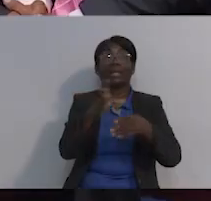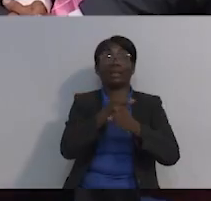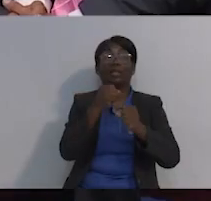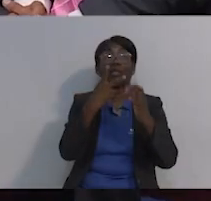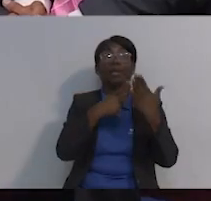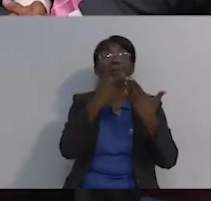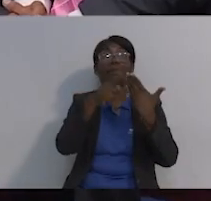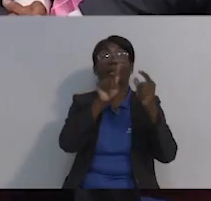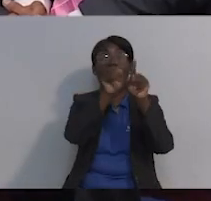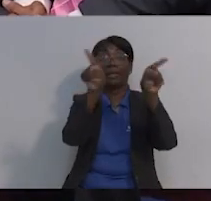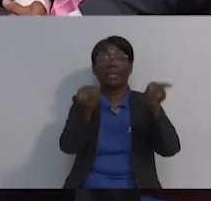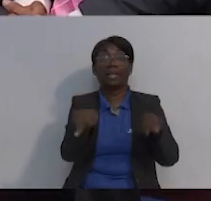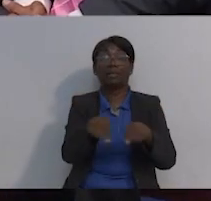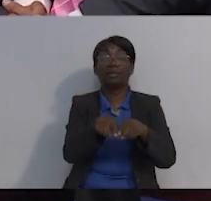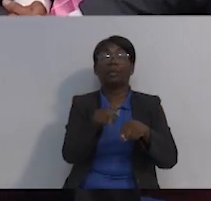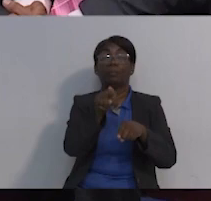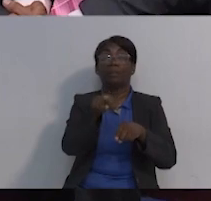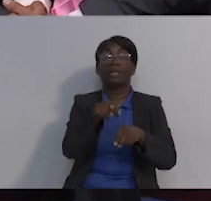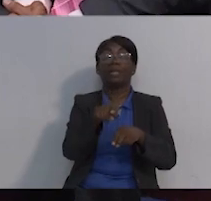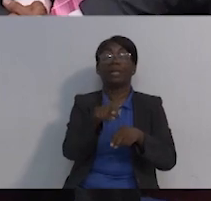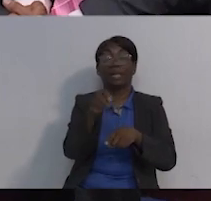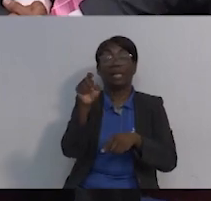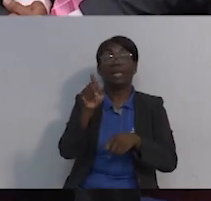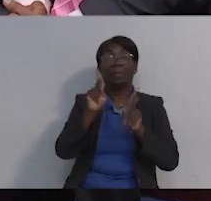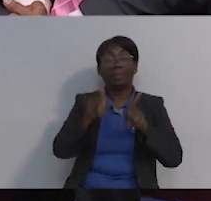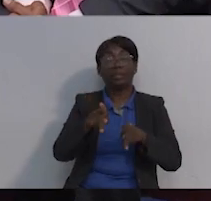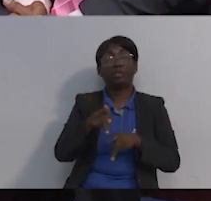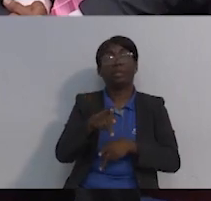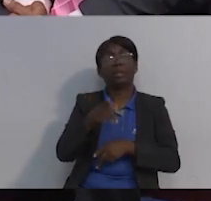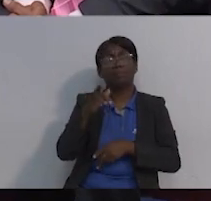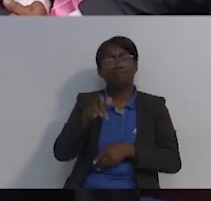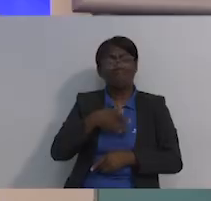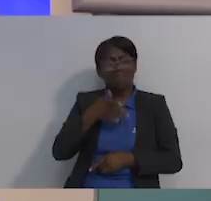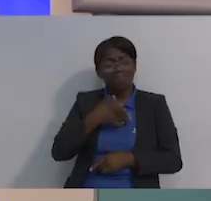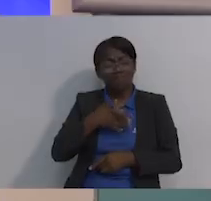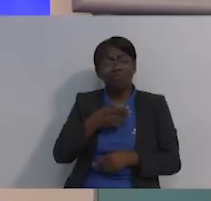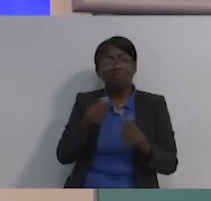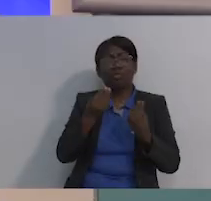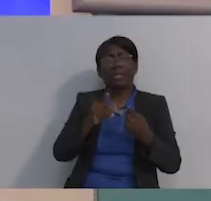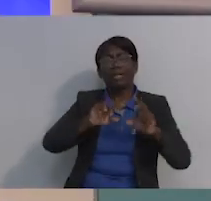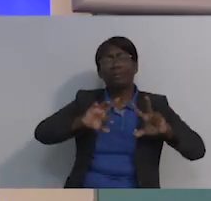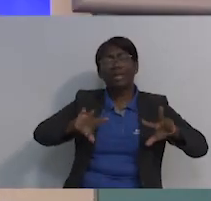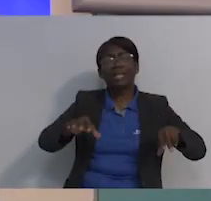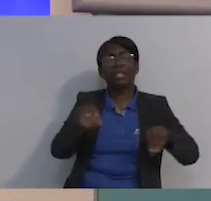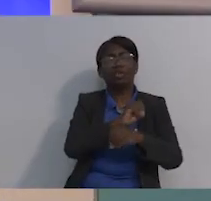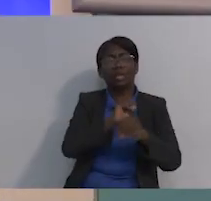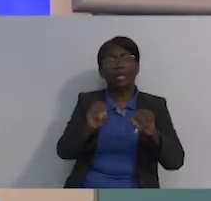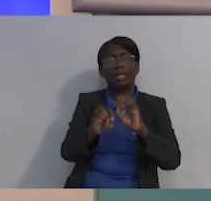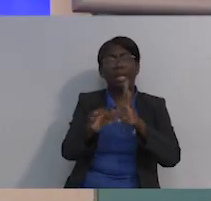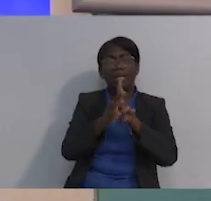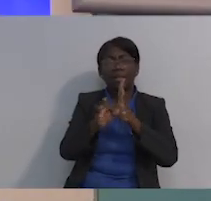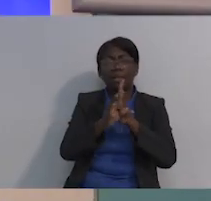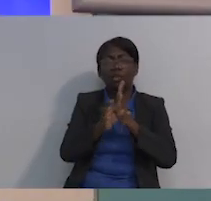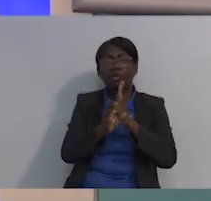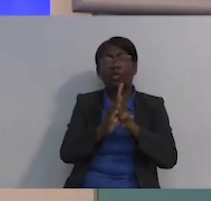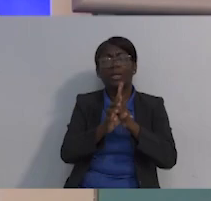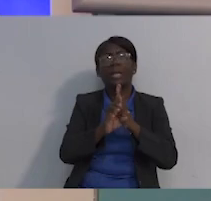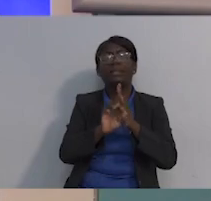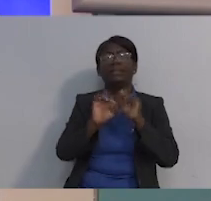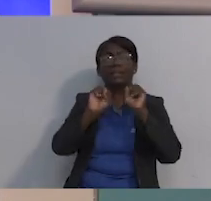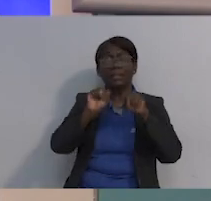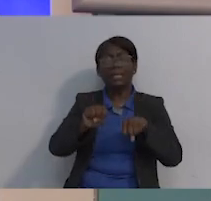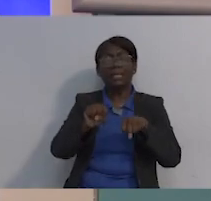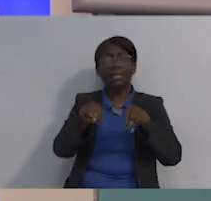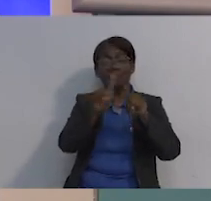gracias también a la tecnología, si tiene acceso a la tecnología, aunque dice que a veces el doctor Google no es muy bueno porque asusta